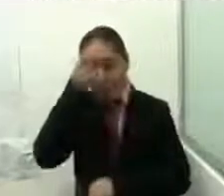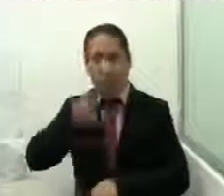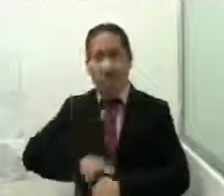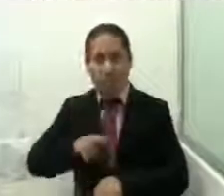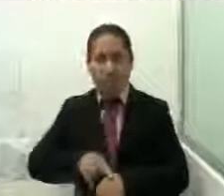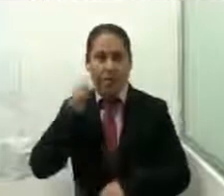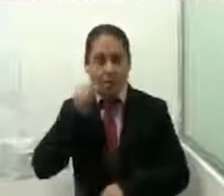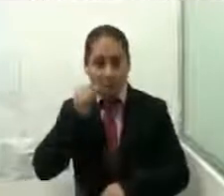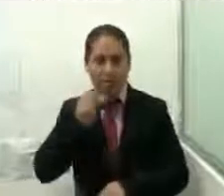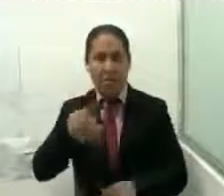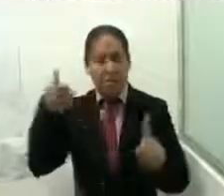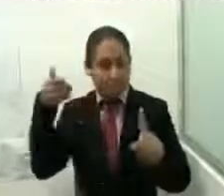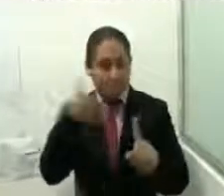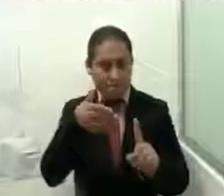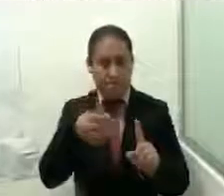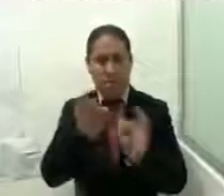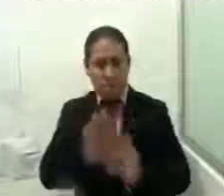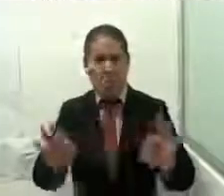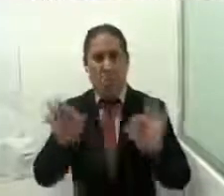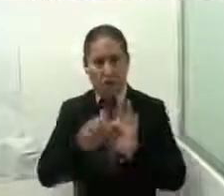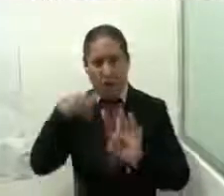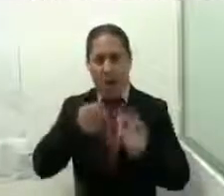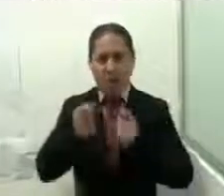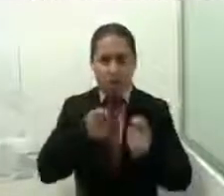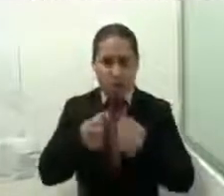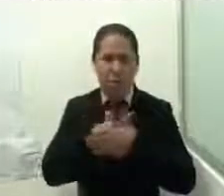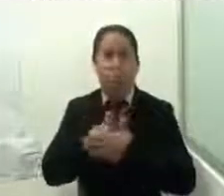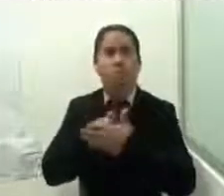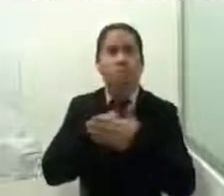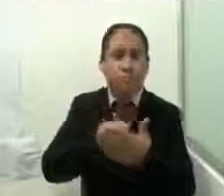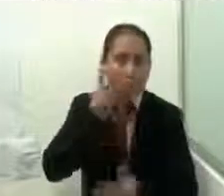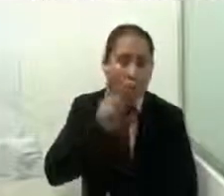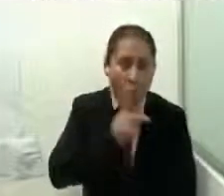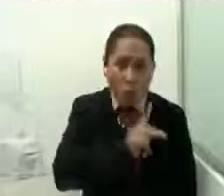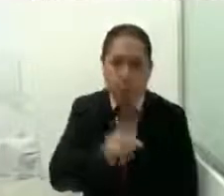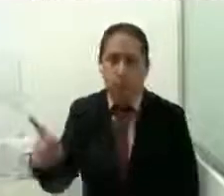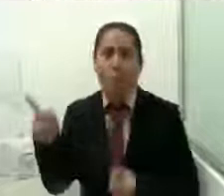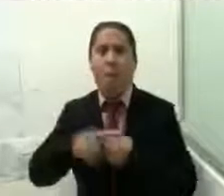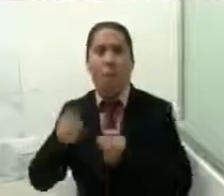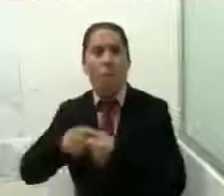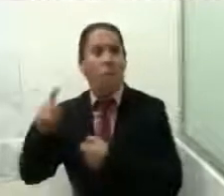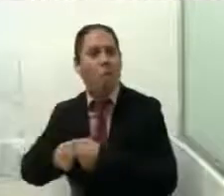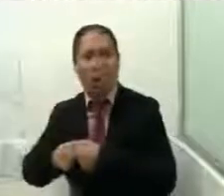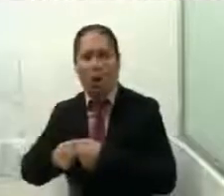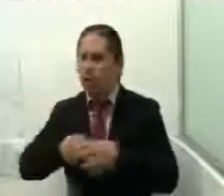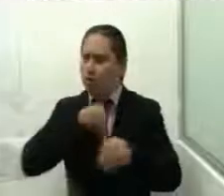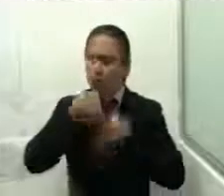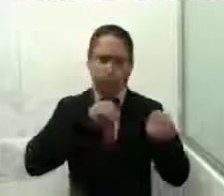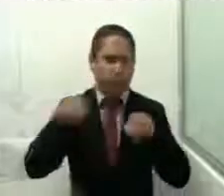primordial durante esta administración impulsar a las mujeres a la plena participación en todos los sectores de la población.